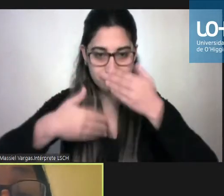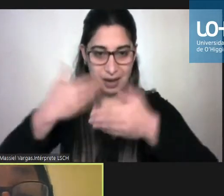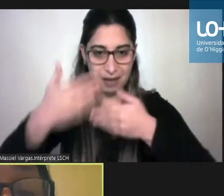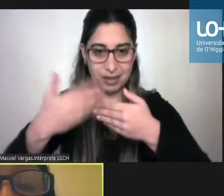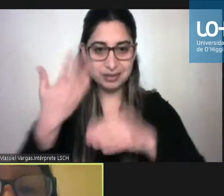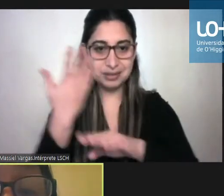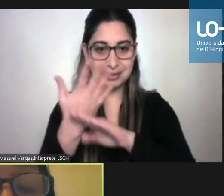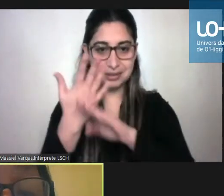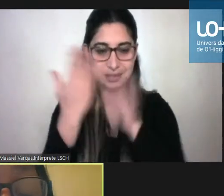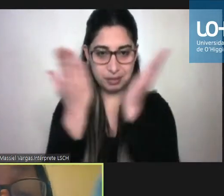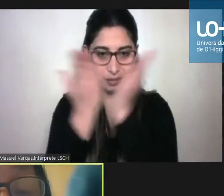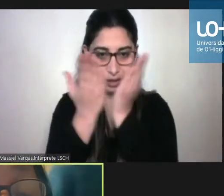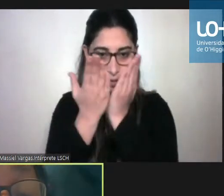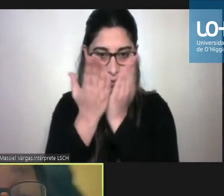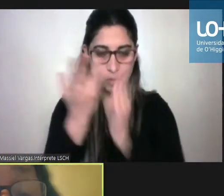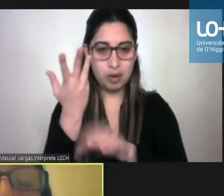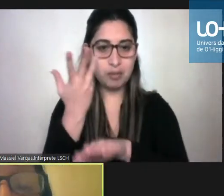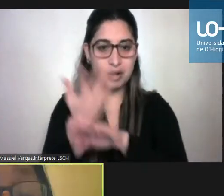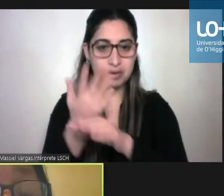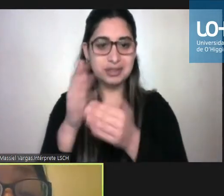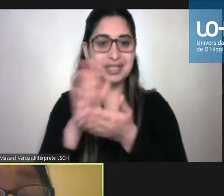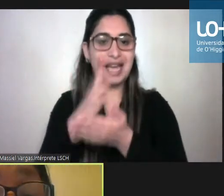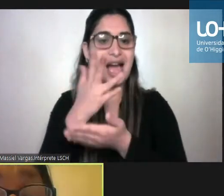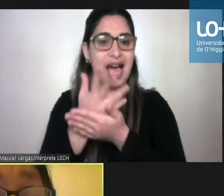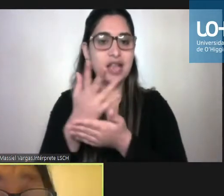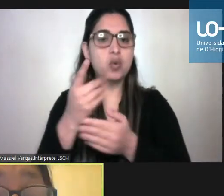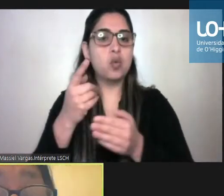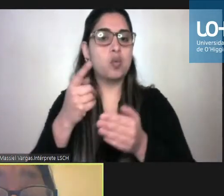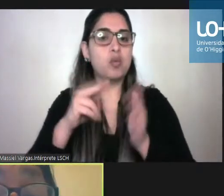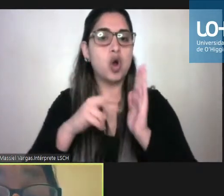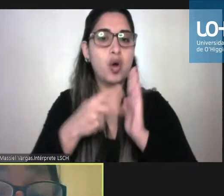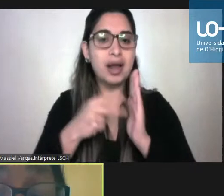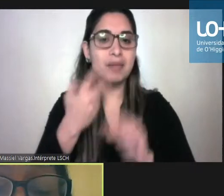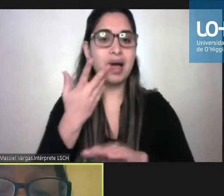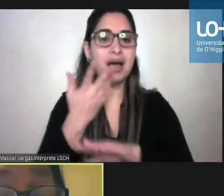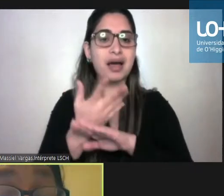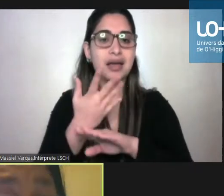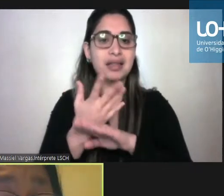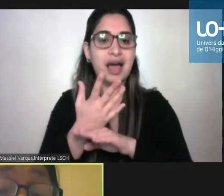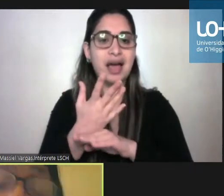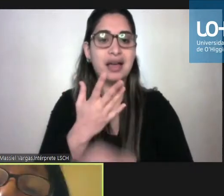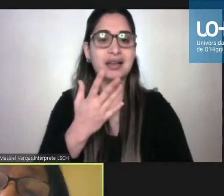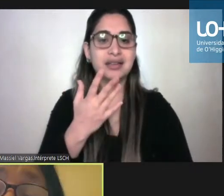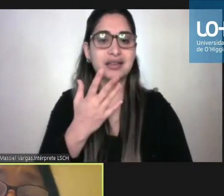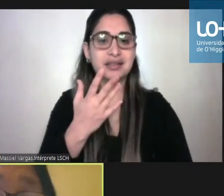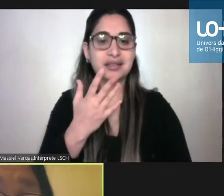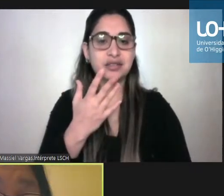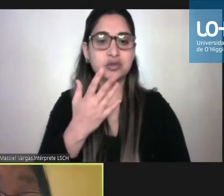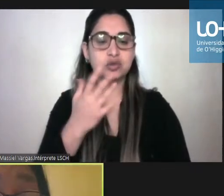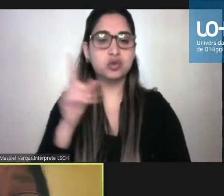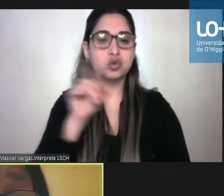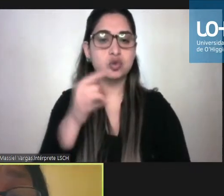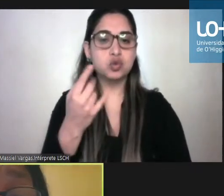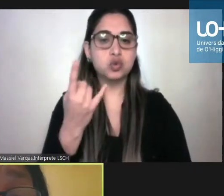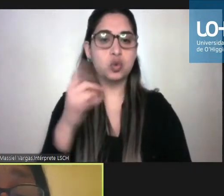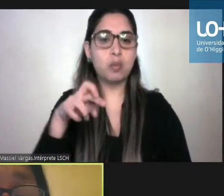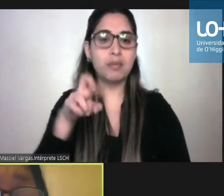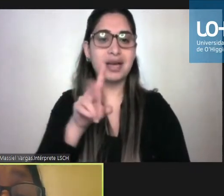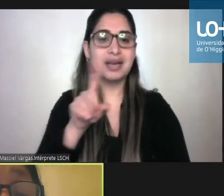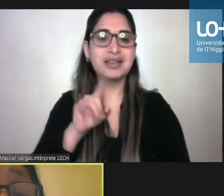pero si usted tiene alguna dificultad hoy día está la superintendencia de educación superior es decir ahí hay una